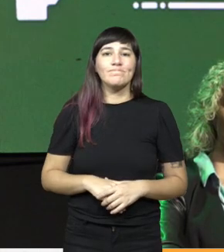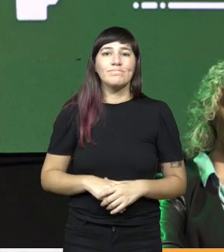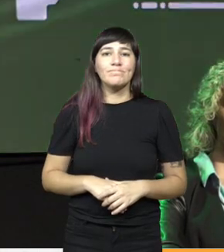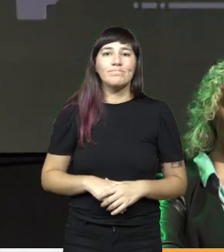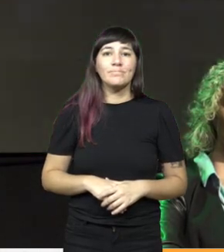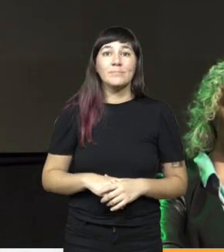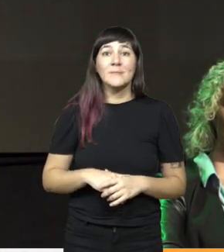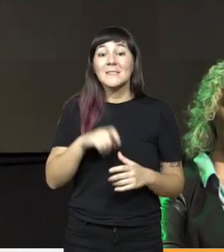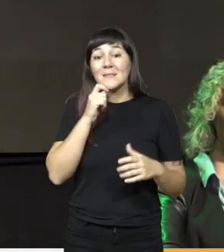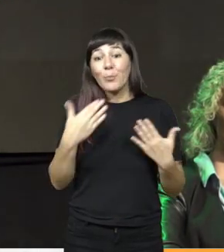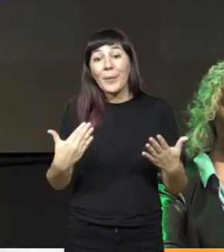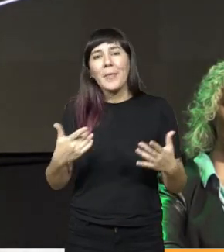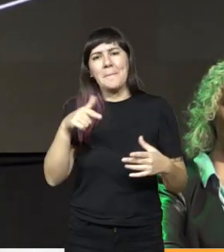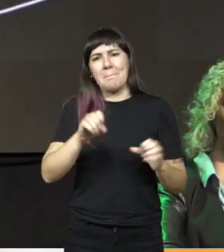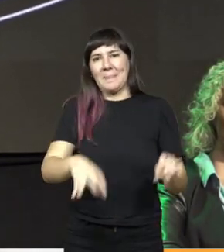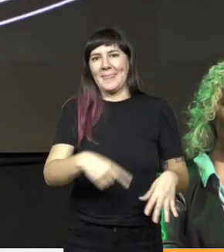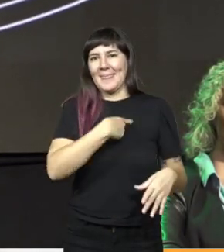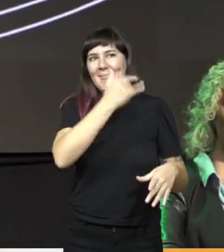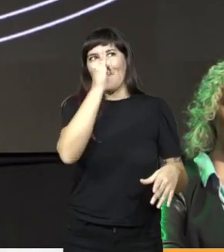si puedo bueno muchas gracias ahí está